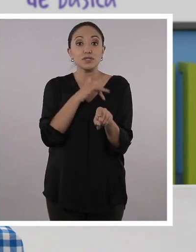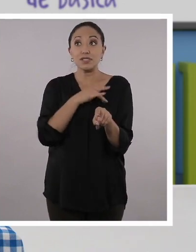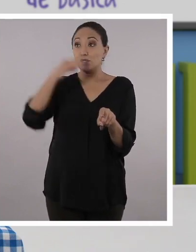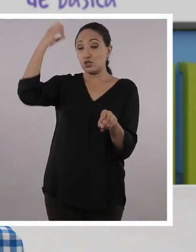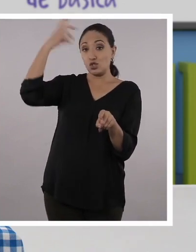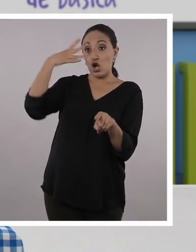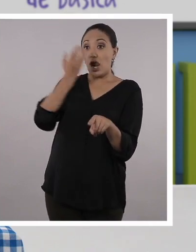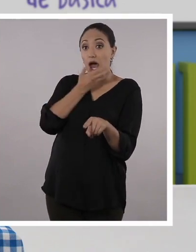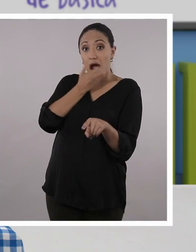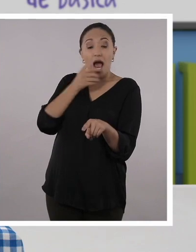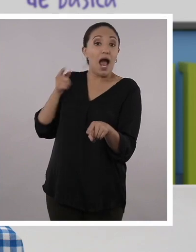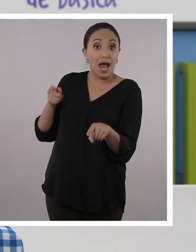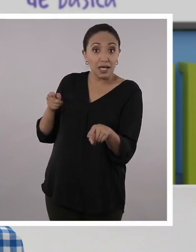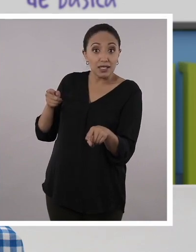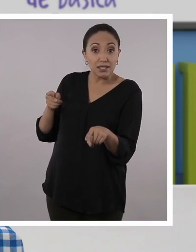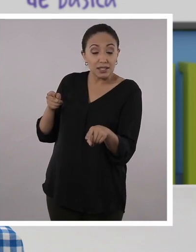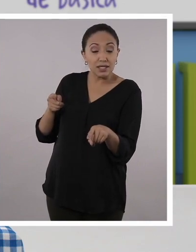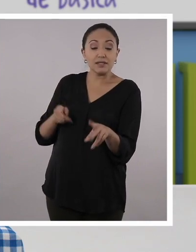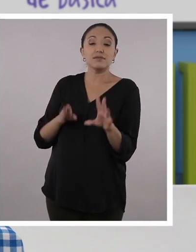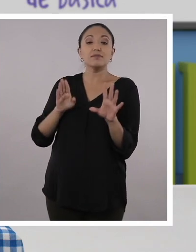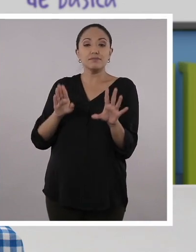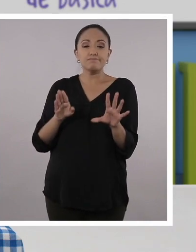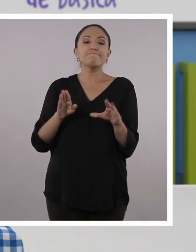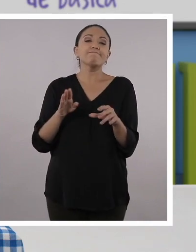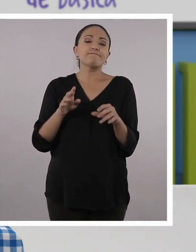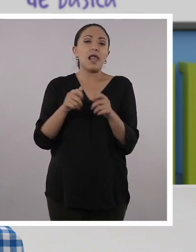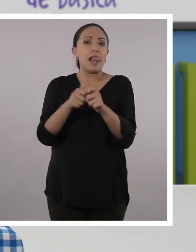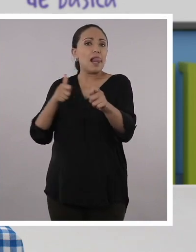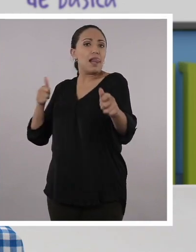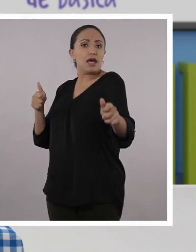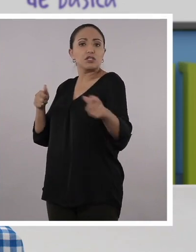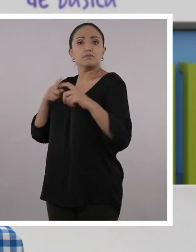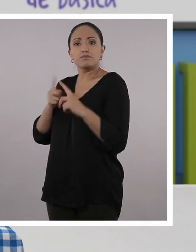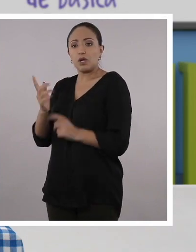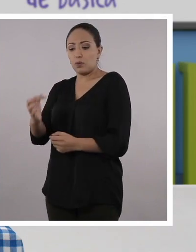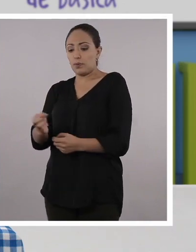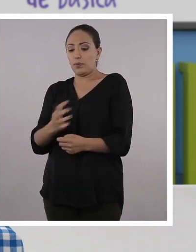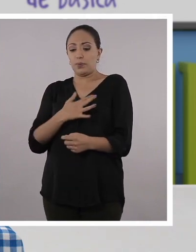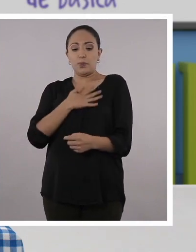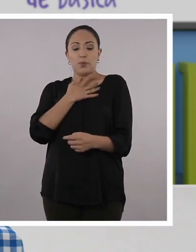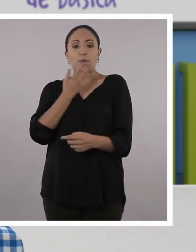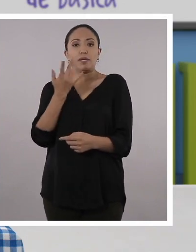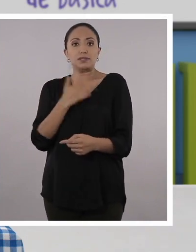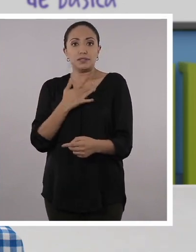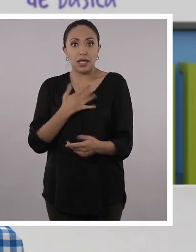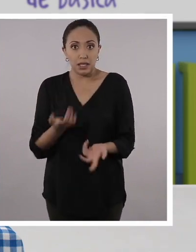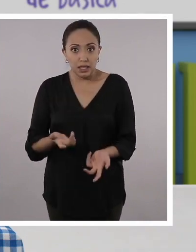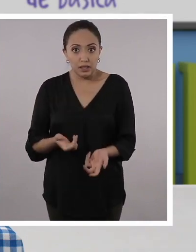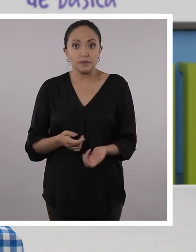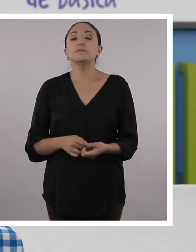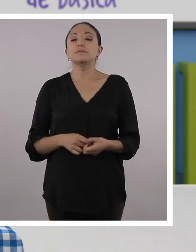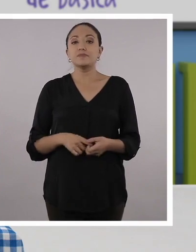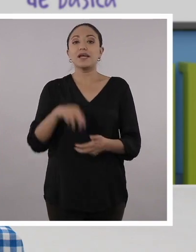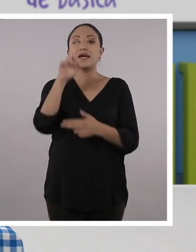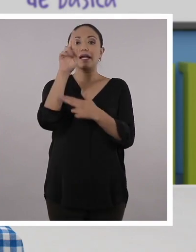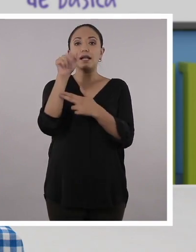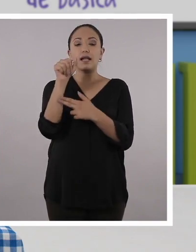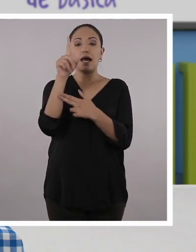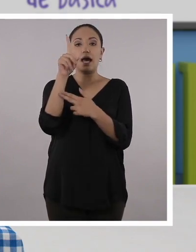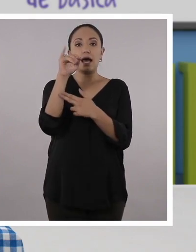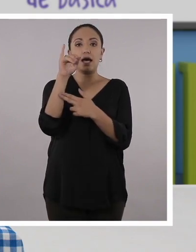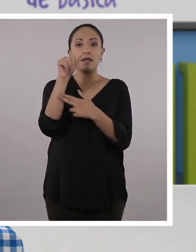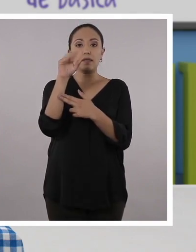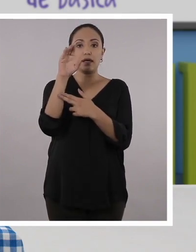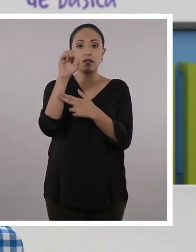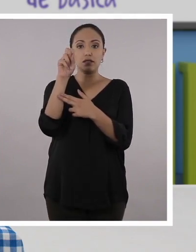nos calienta debido a la radiación. Ah, correcto. Estamos súper lejos, pero igual nos calienta. Igual sentimos calor. Chévere. Espérame, déjeme ver si es